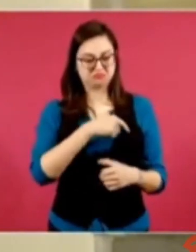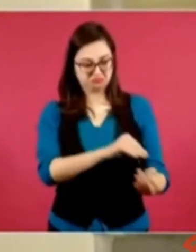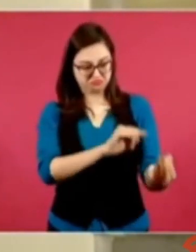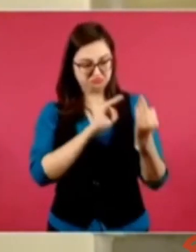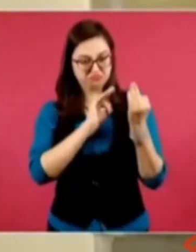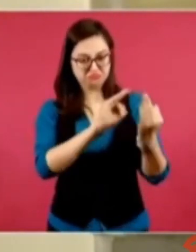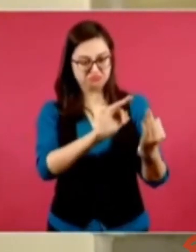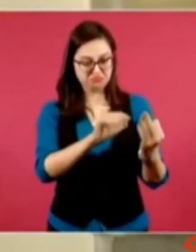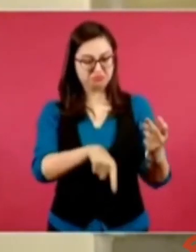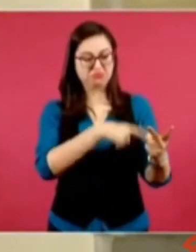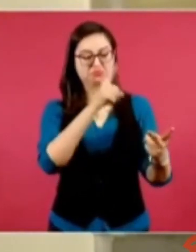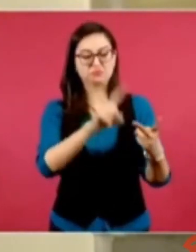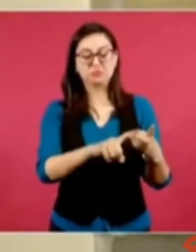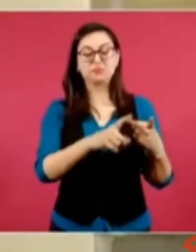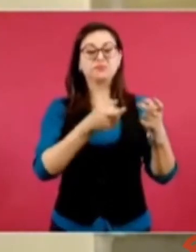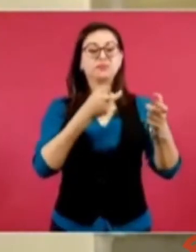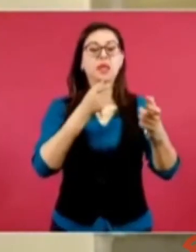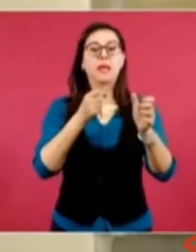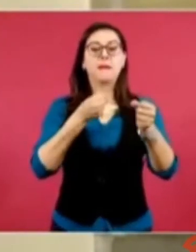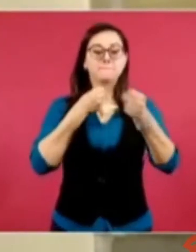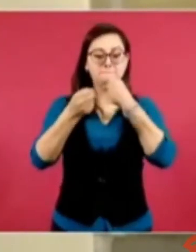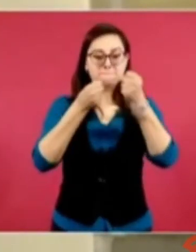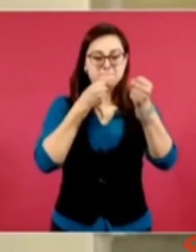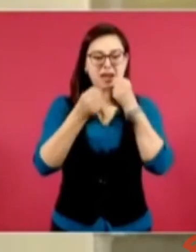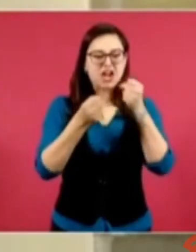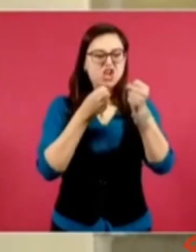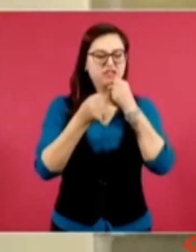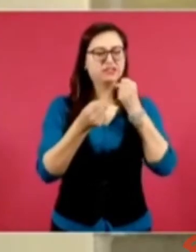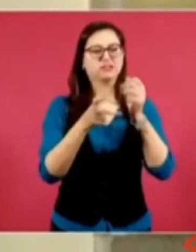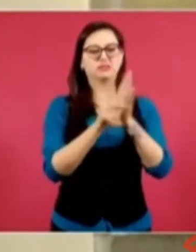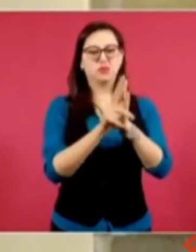ni el AMPA del periodismo que también lo hemos enfrentado